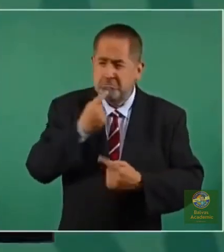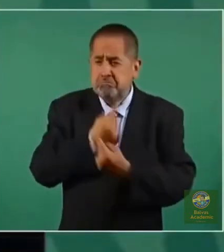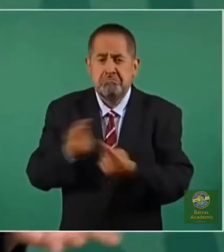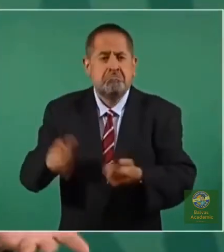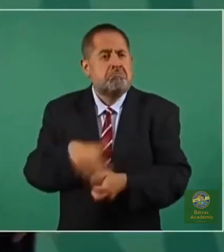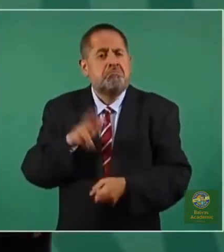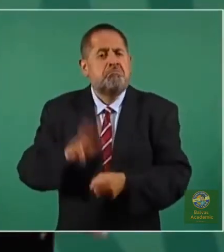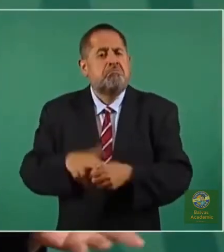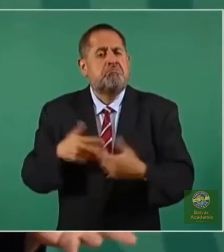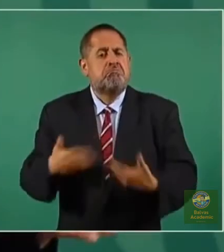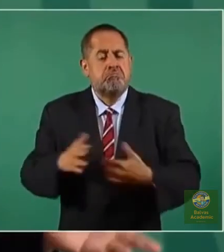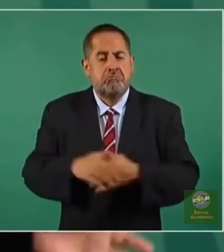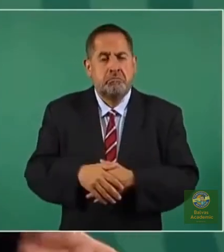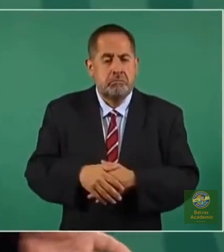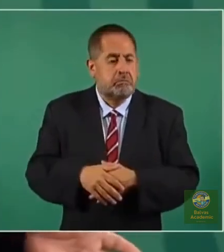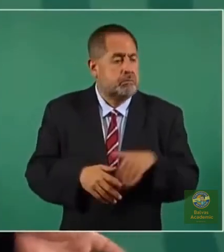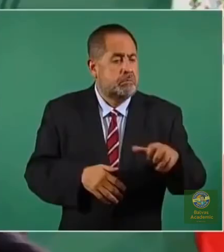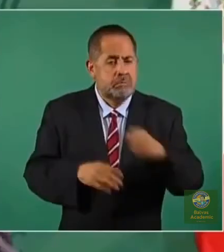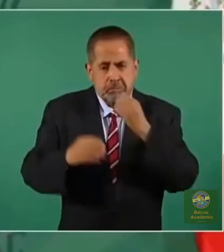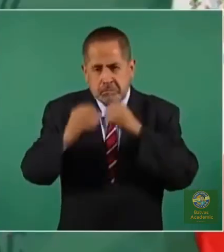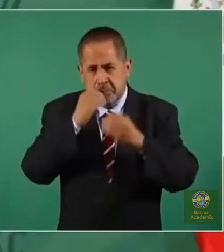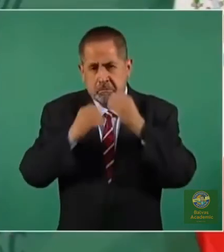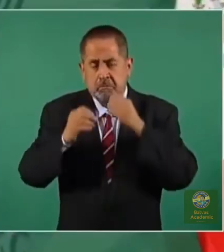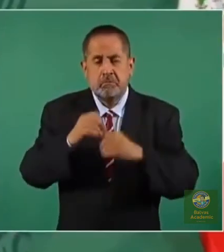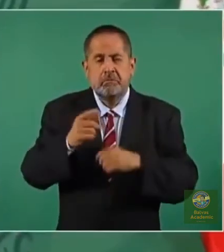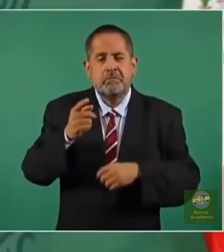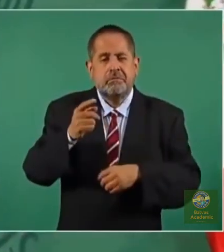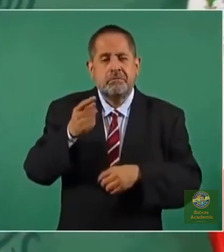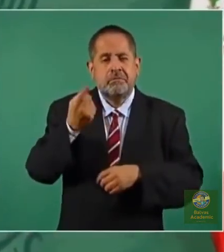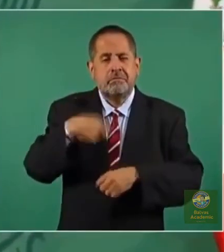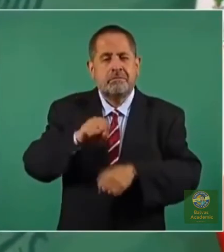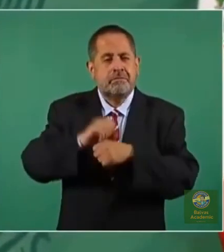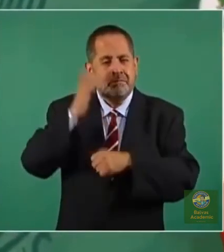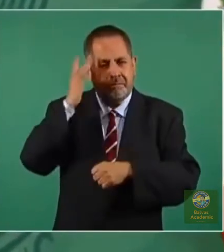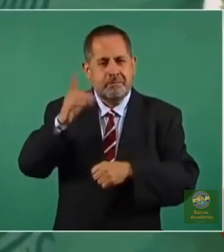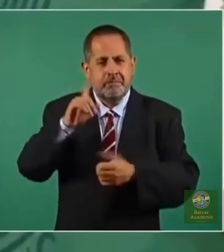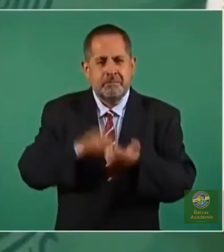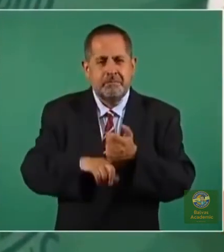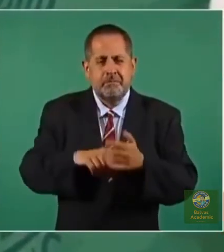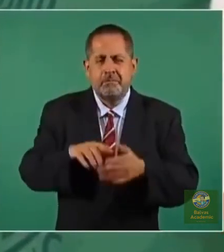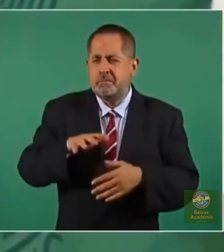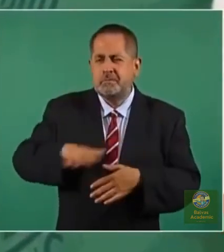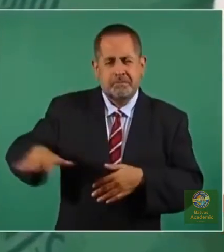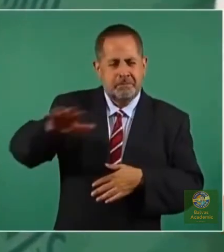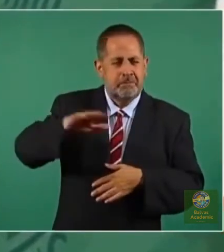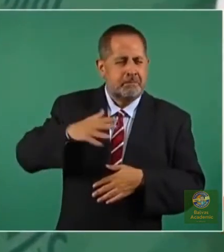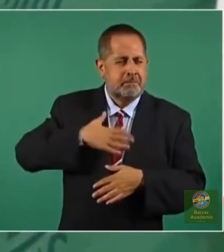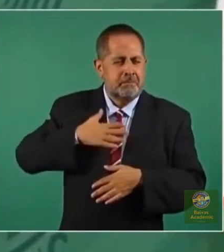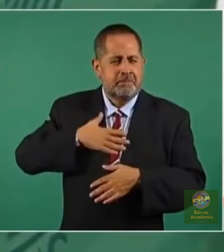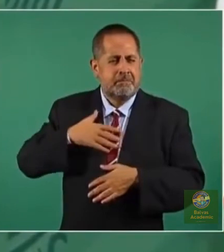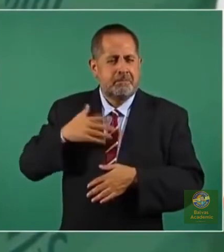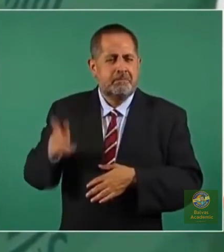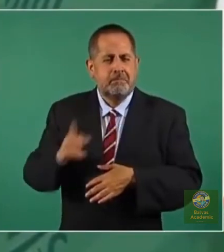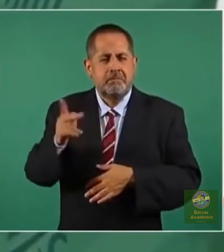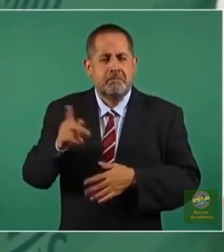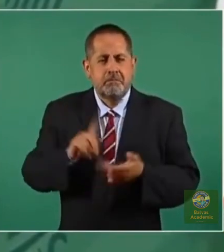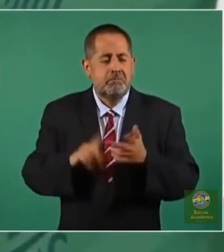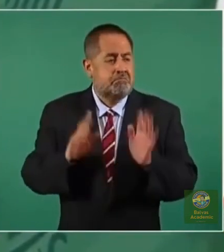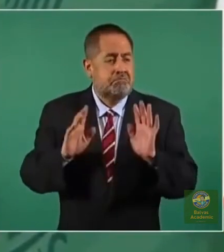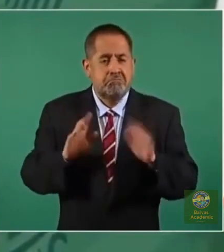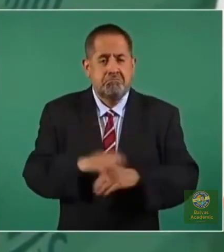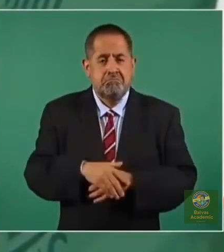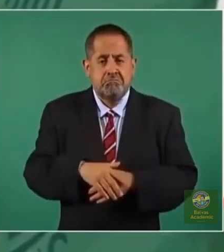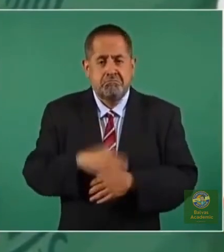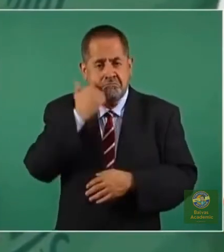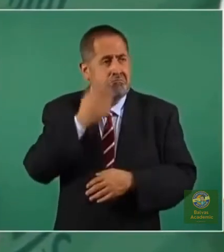¿Qué se comía en Semana Santa, en el trópico? Todo tipo